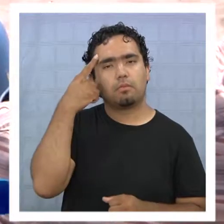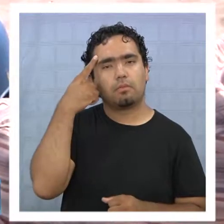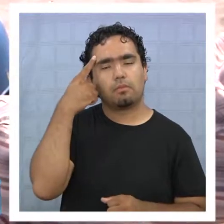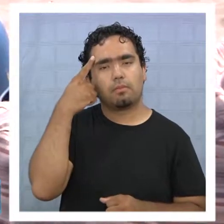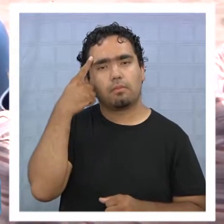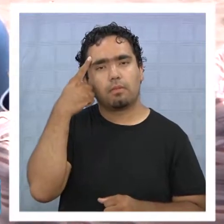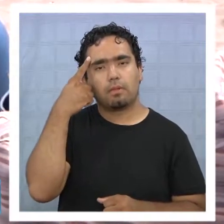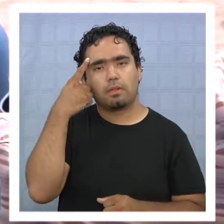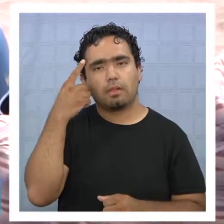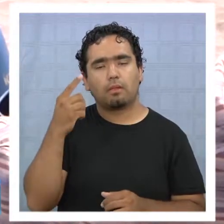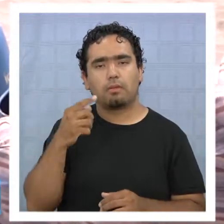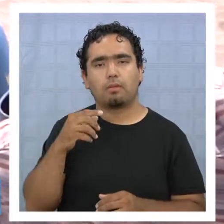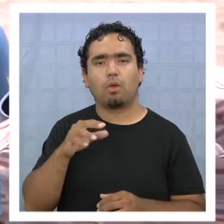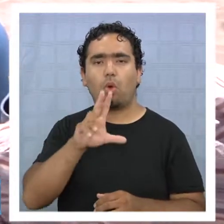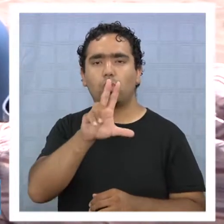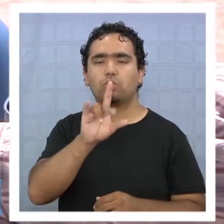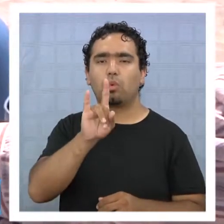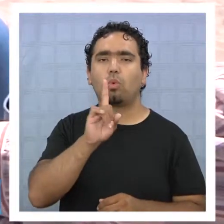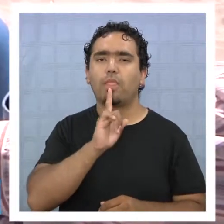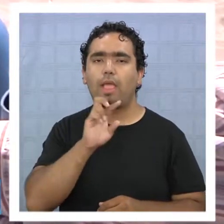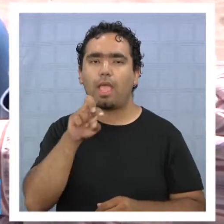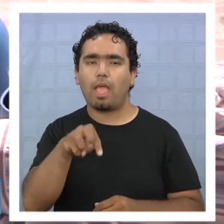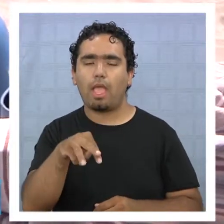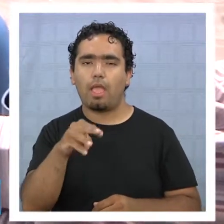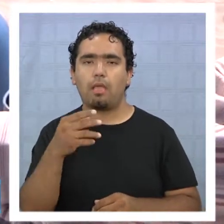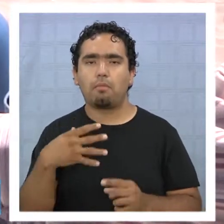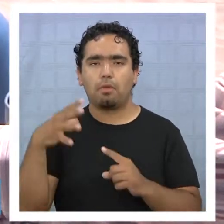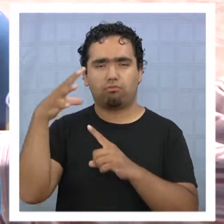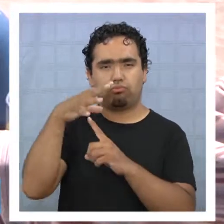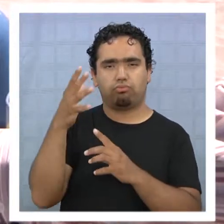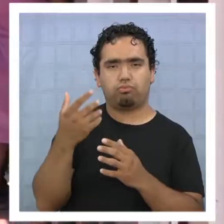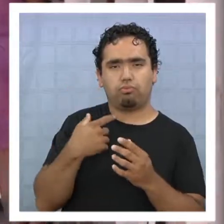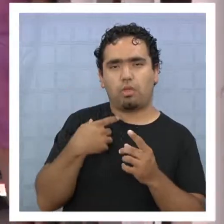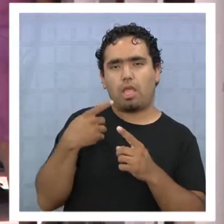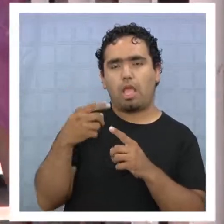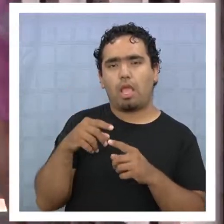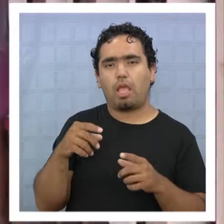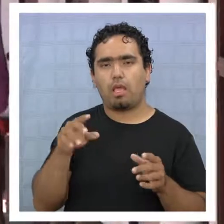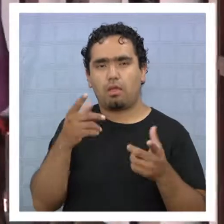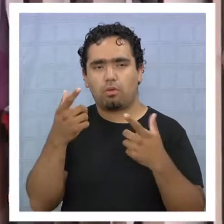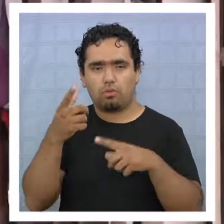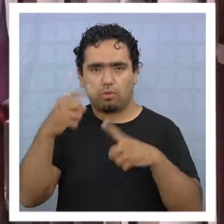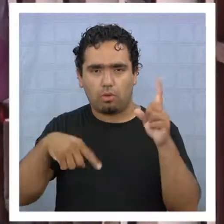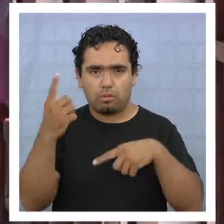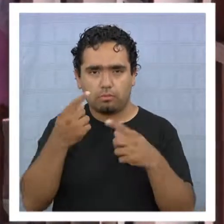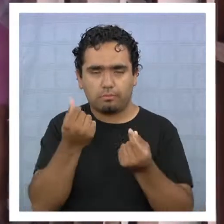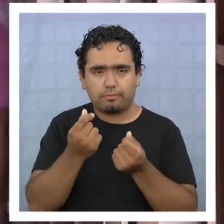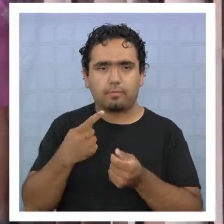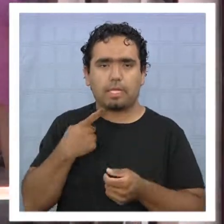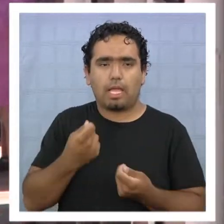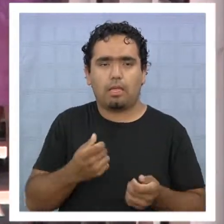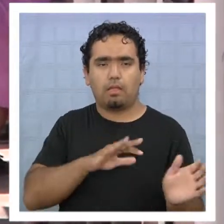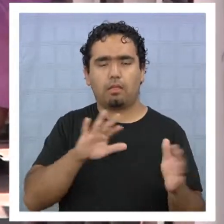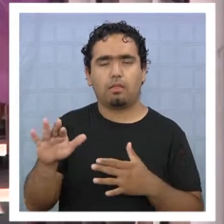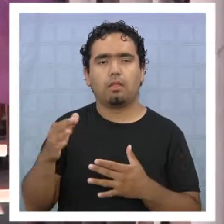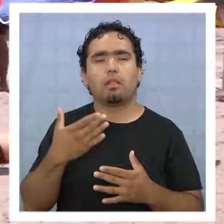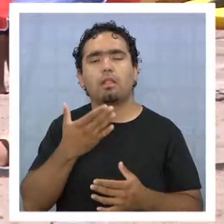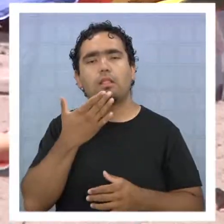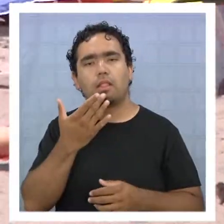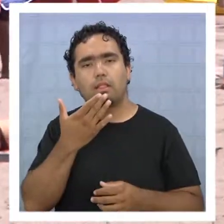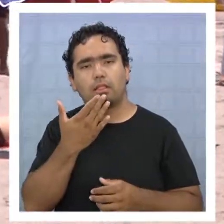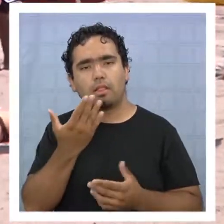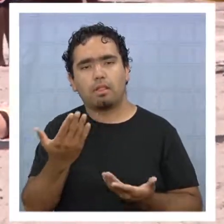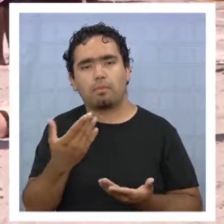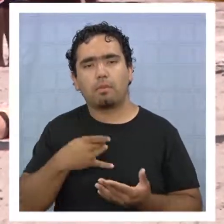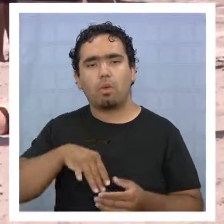de la postulación es de arriba hacia ocho y tenemos hacia arriba. En tanto, los costos de uso de los